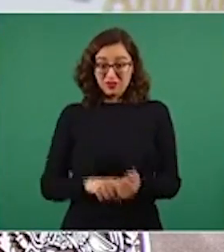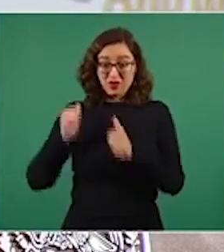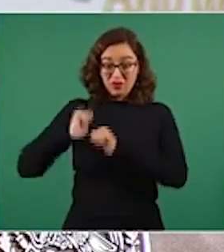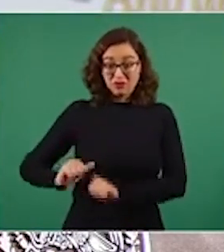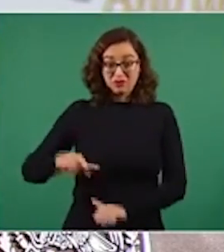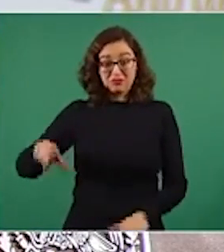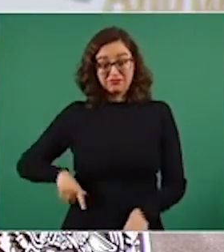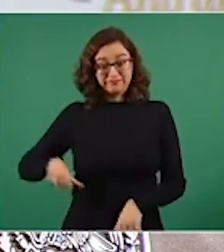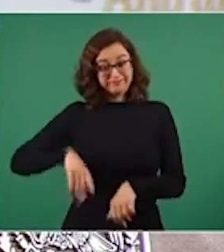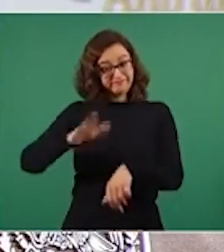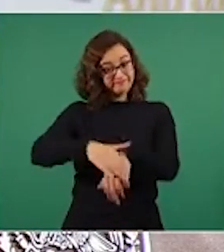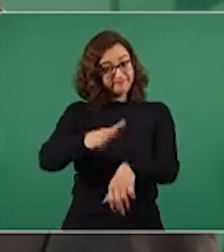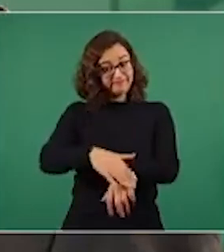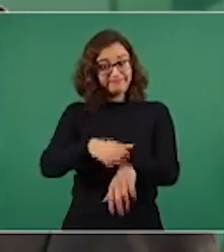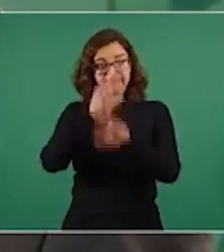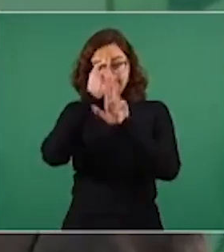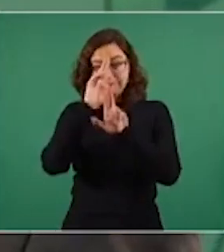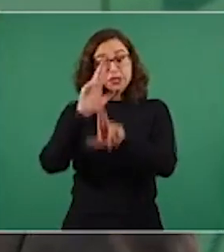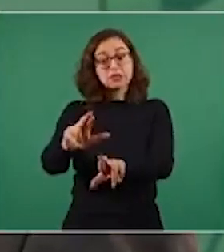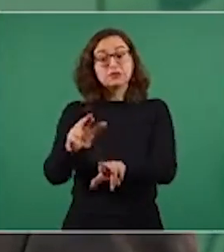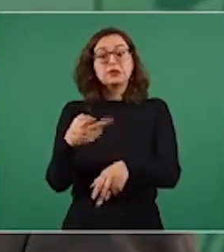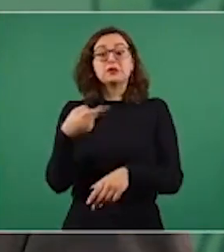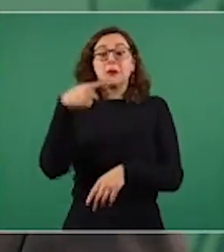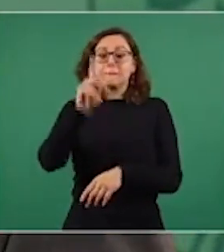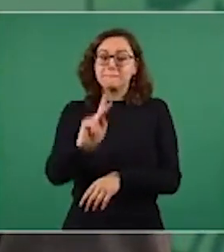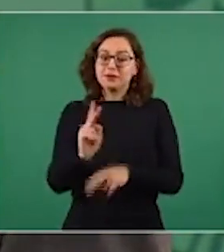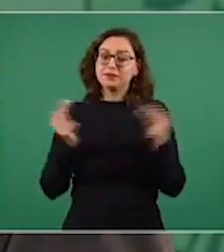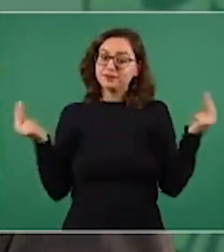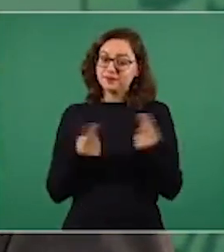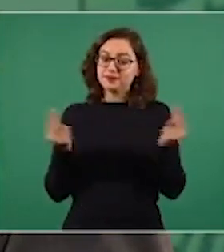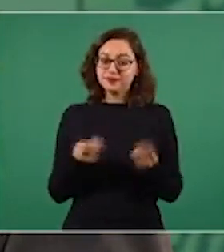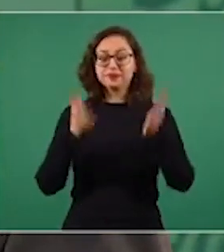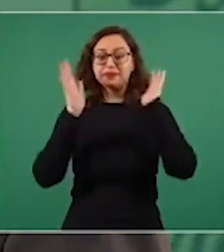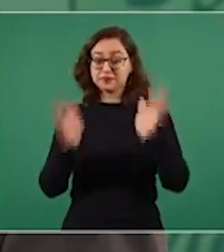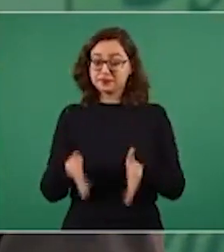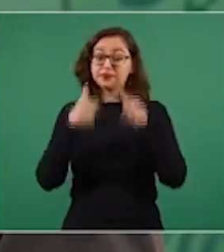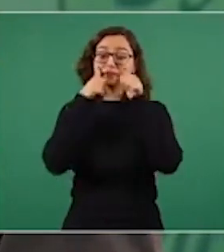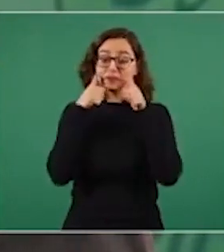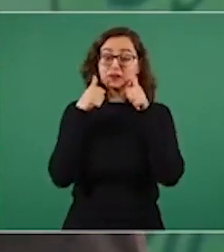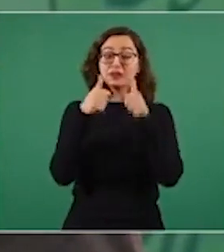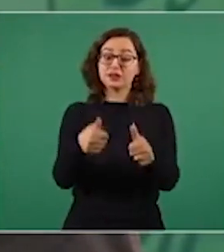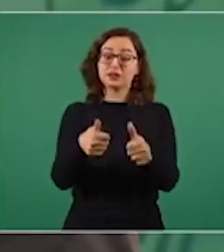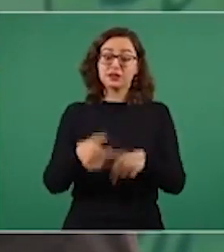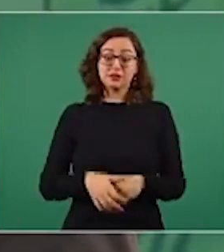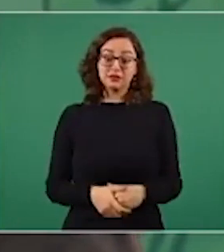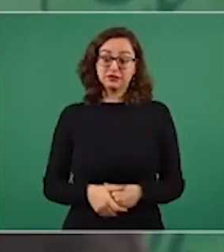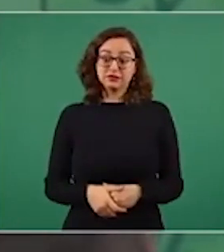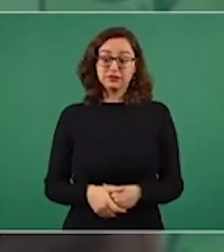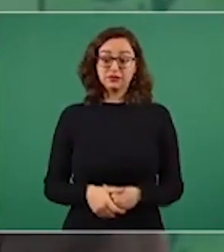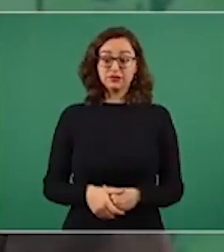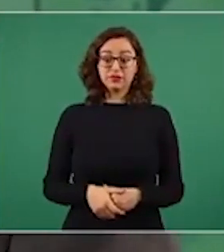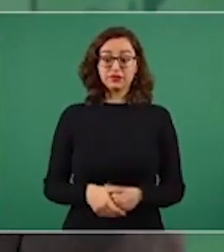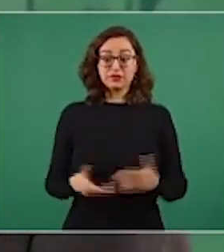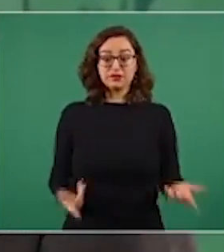para que este se actúe no es posible que por